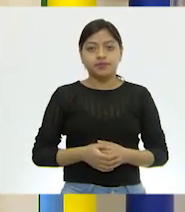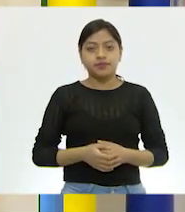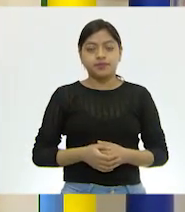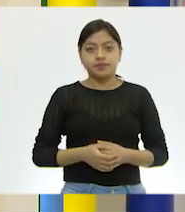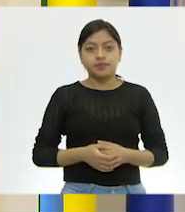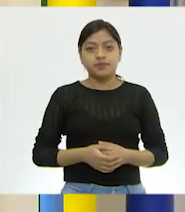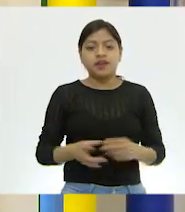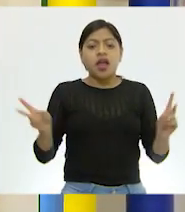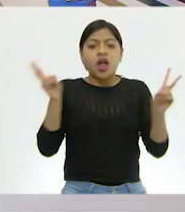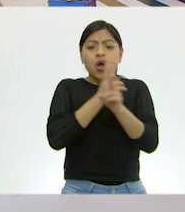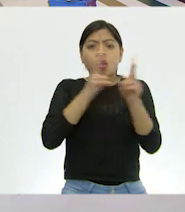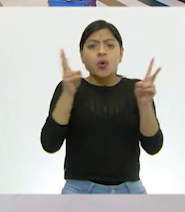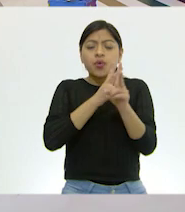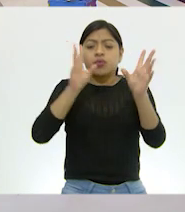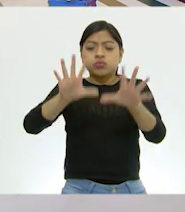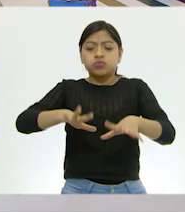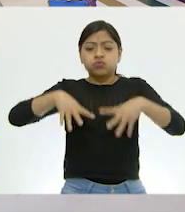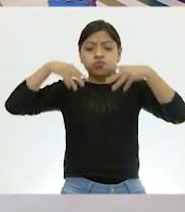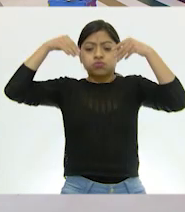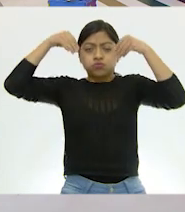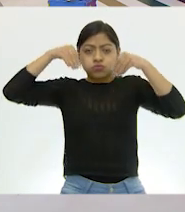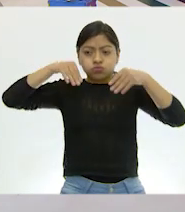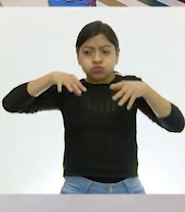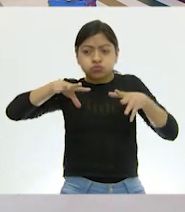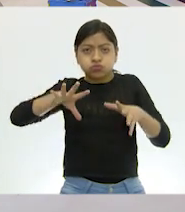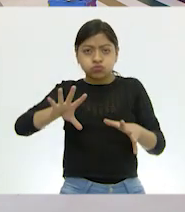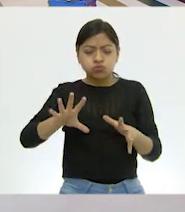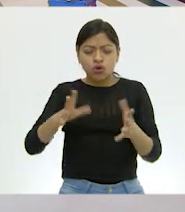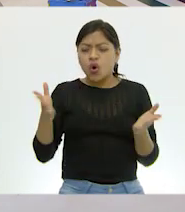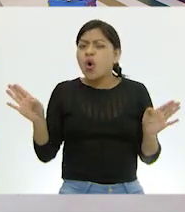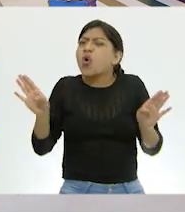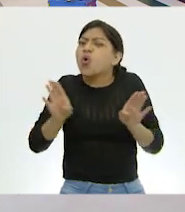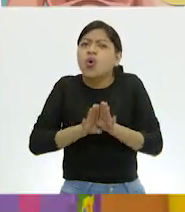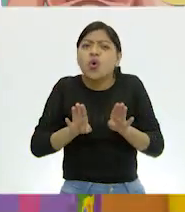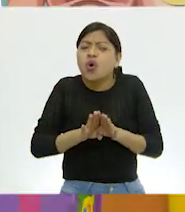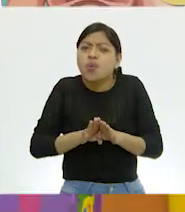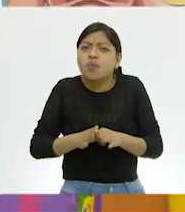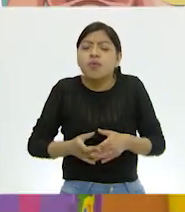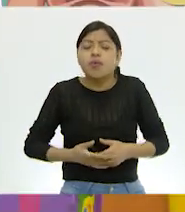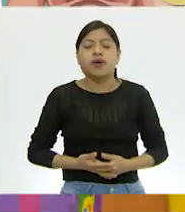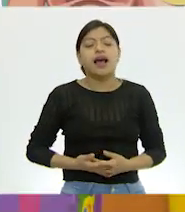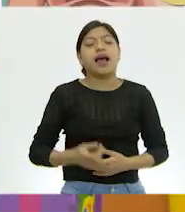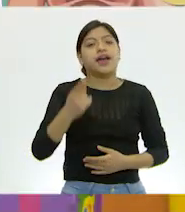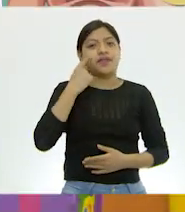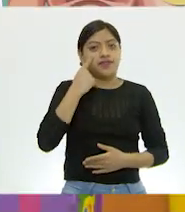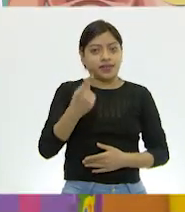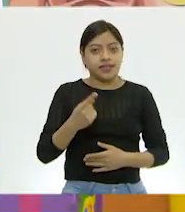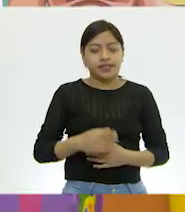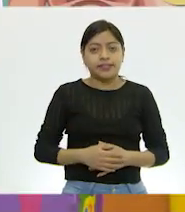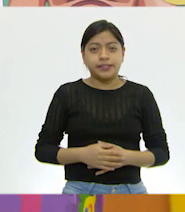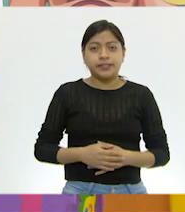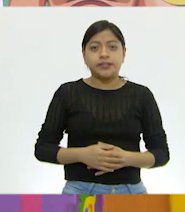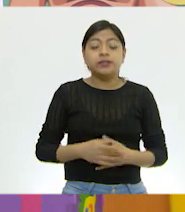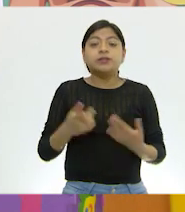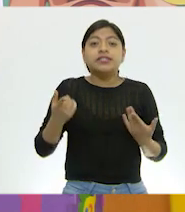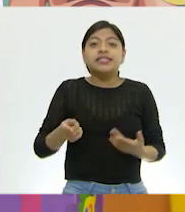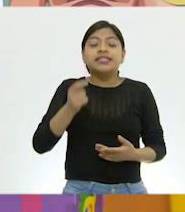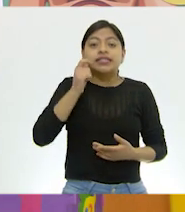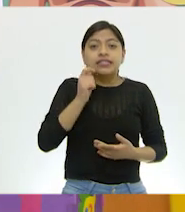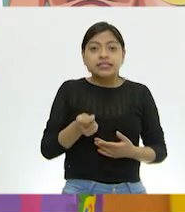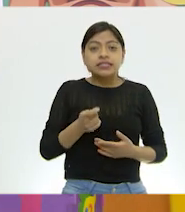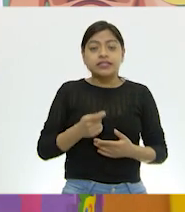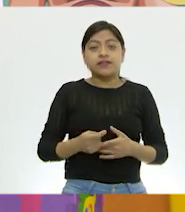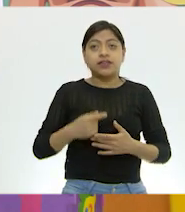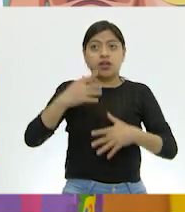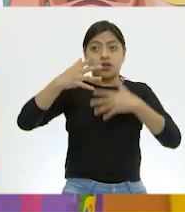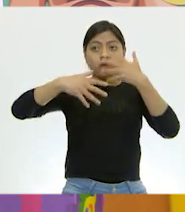sucede en la respiración? Muy bien. Dijimos entonces hace ratito que es un intercambio